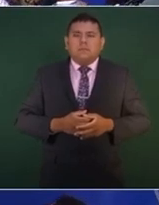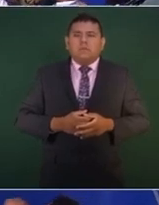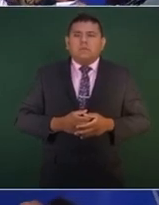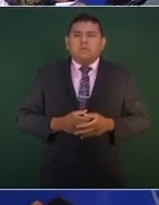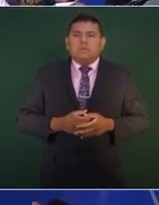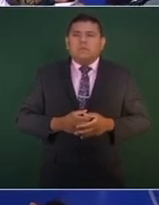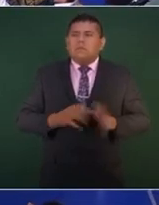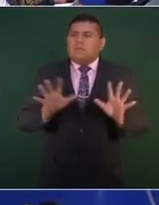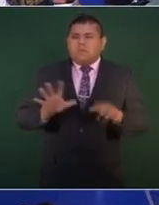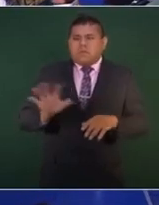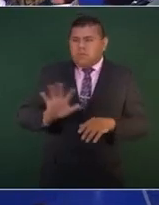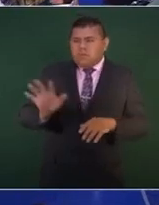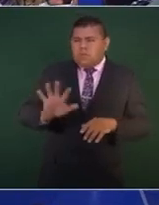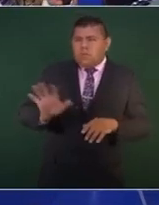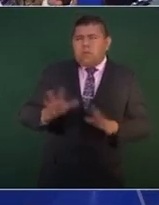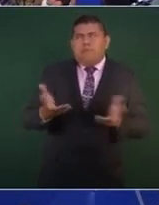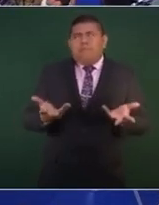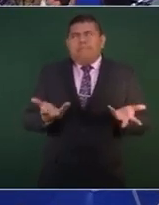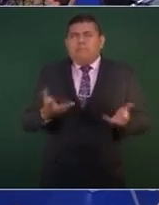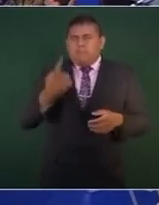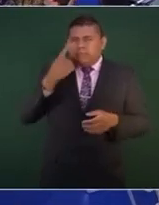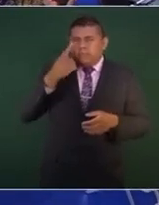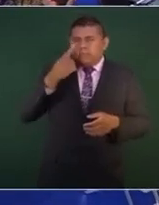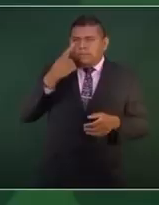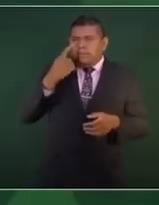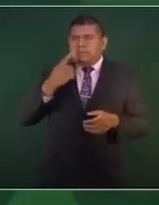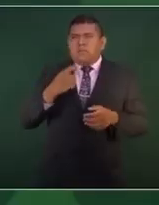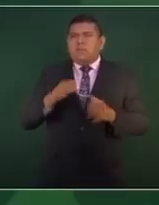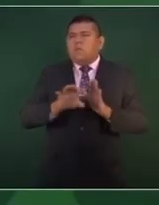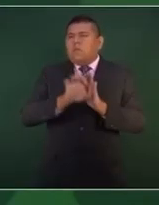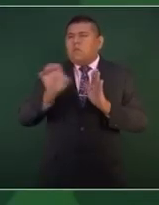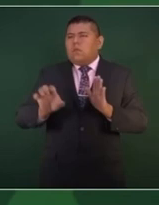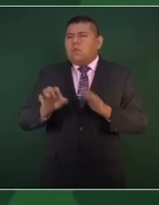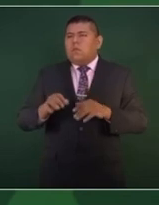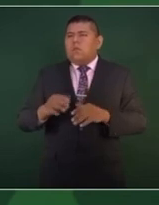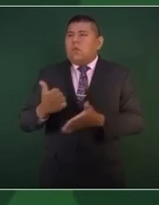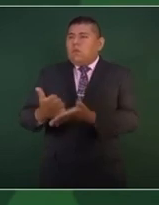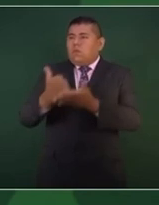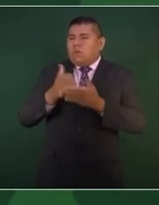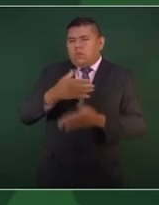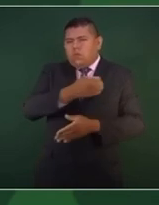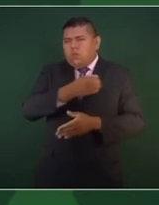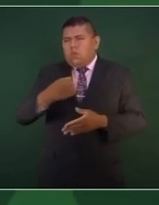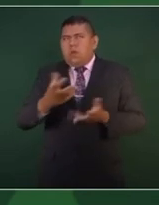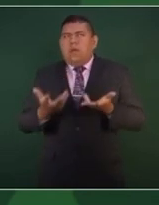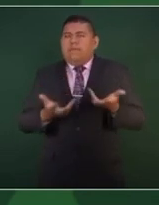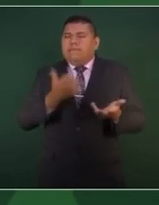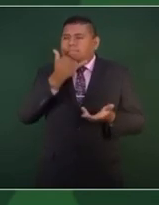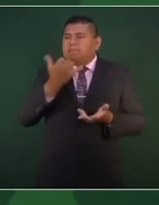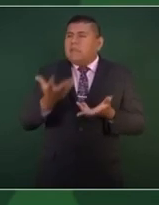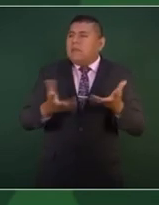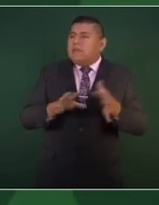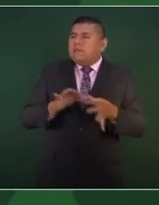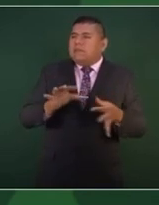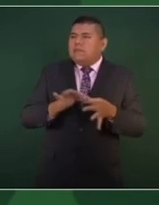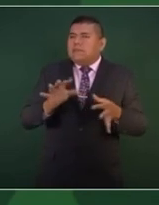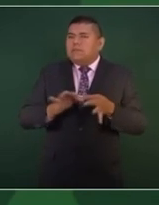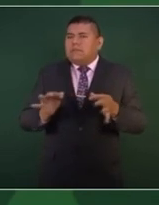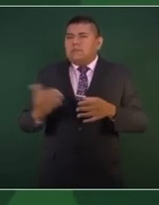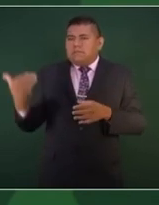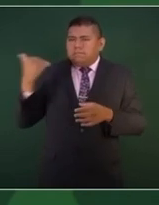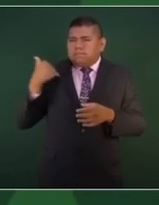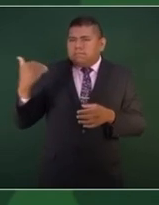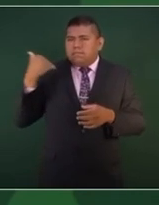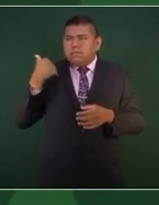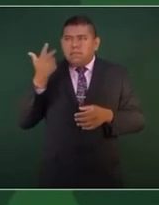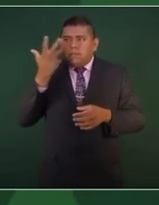no están ayudando en la cooperación, le digo en la solicitud